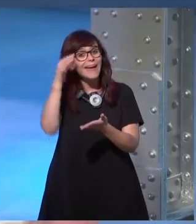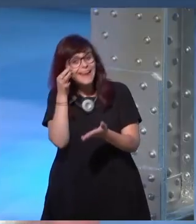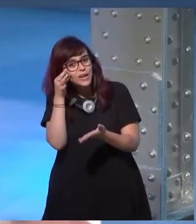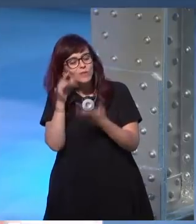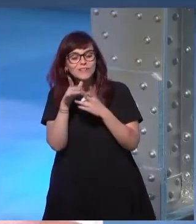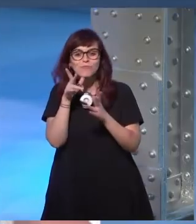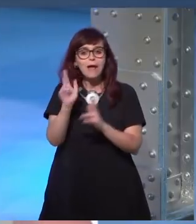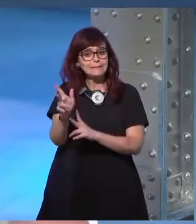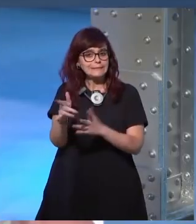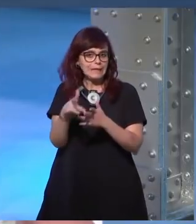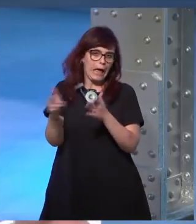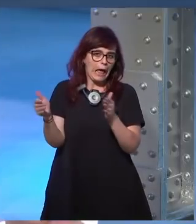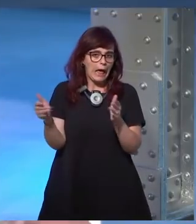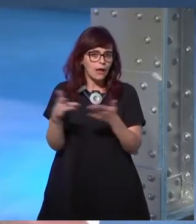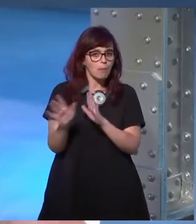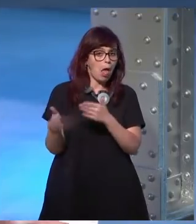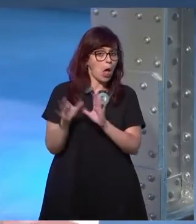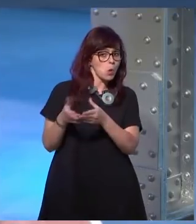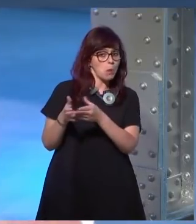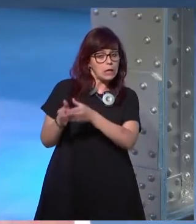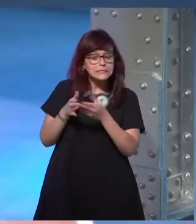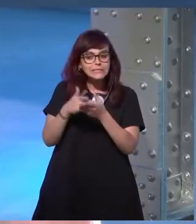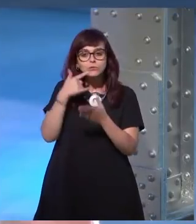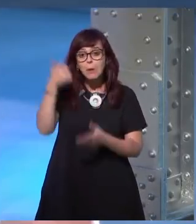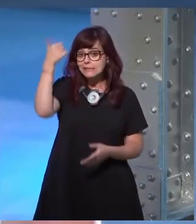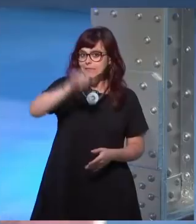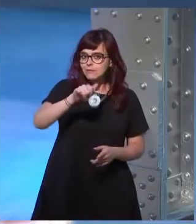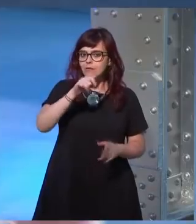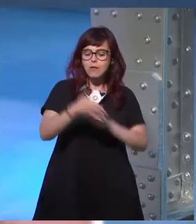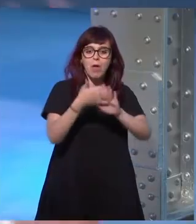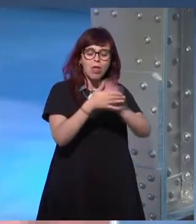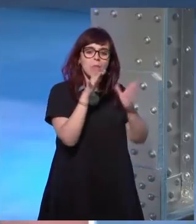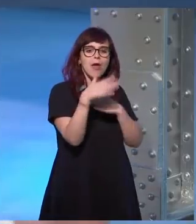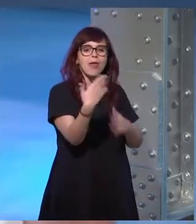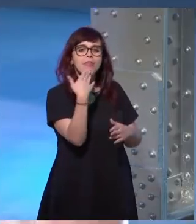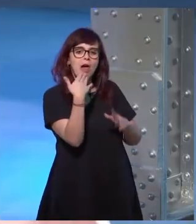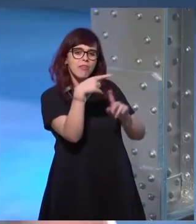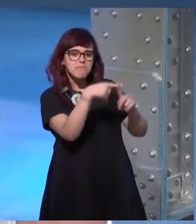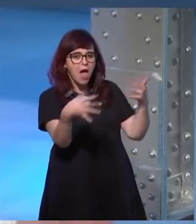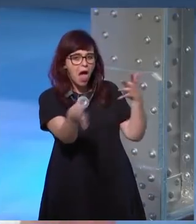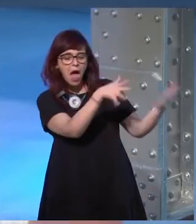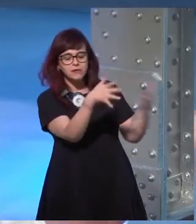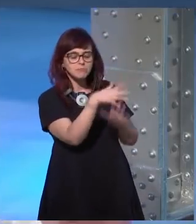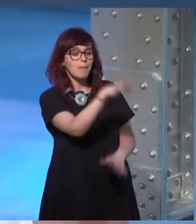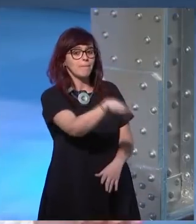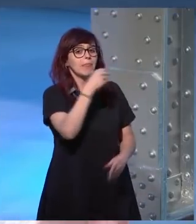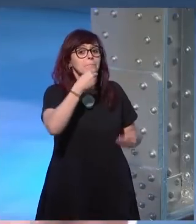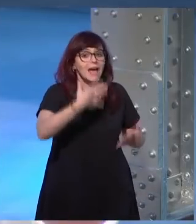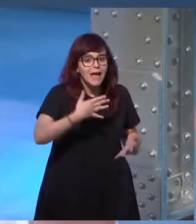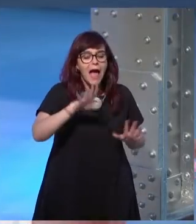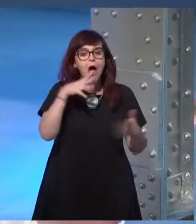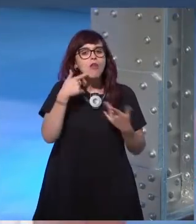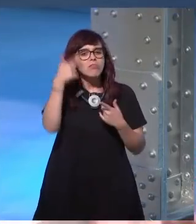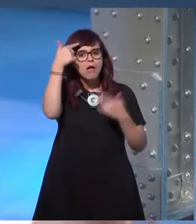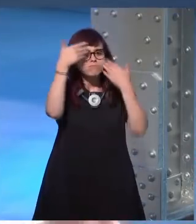chistes privados chistes internos que solo entiendes si eres un tío y de una cierta edad además ahora es algo mucho más